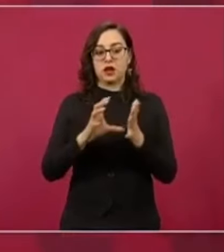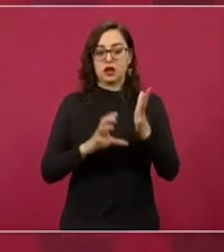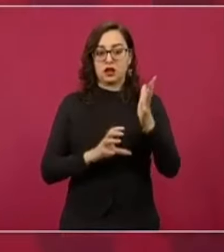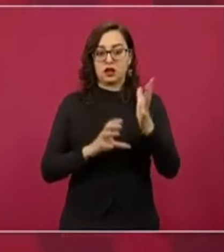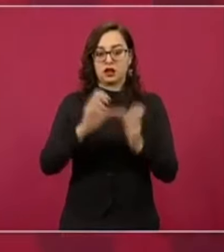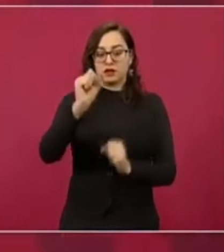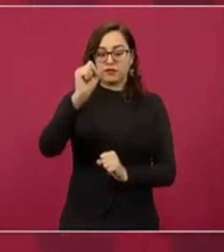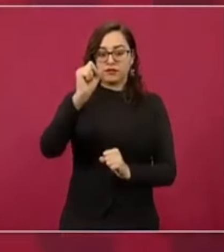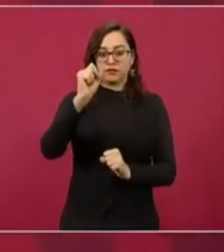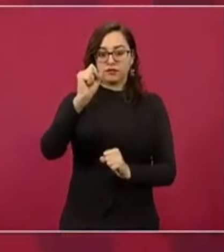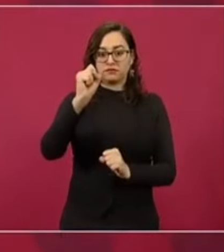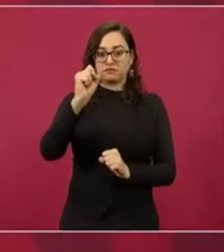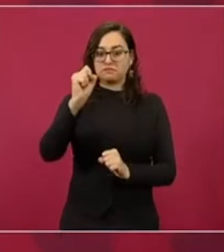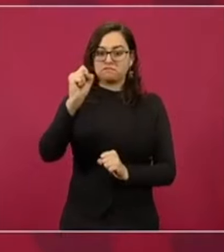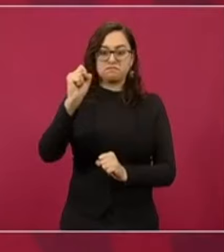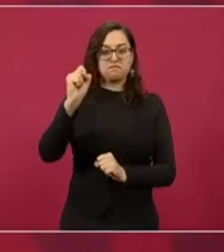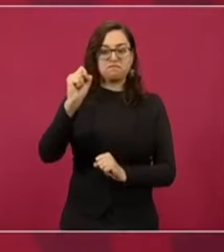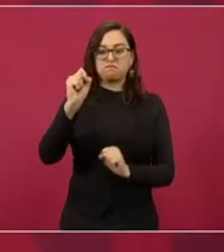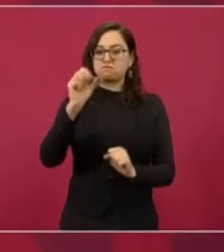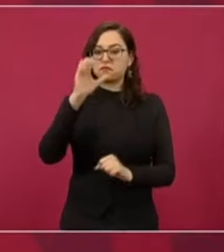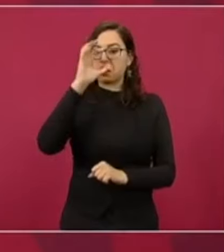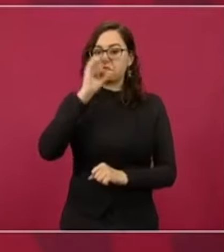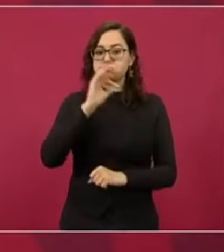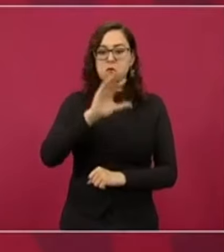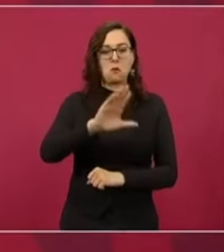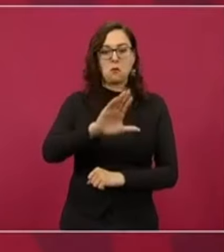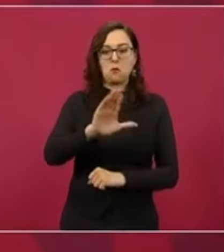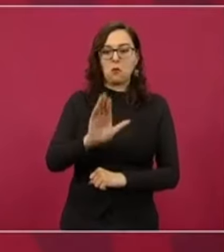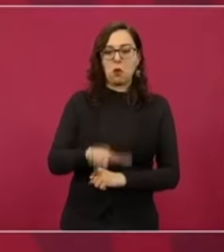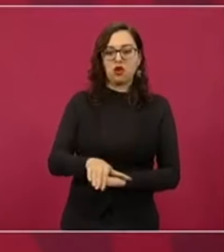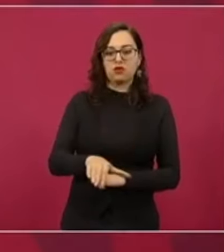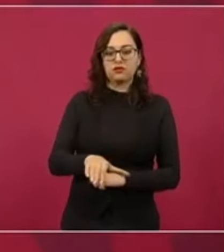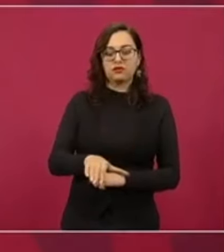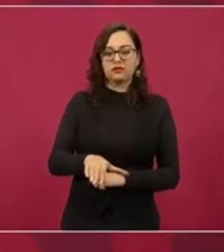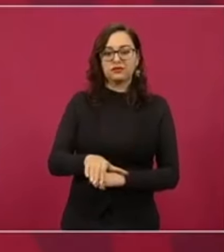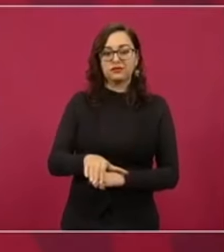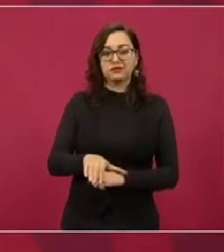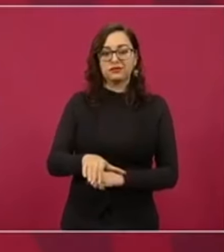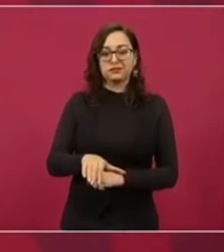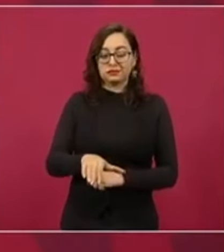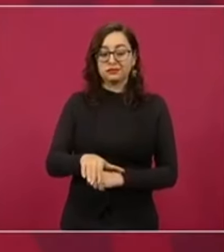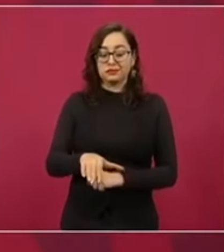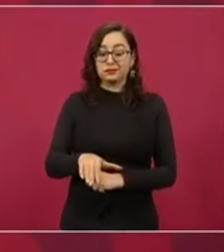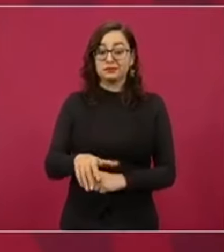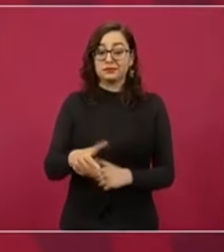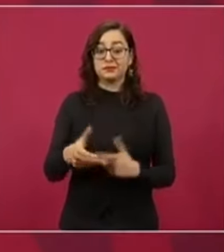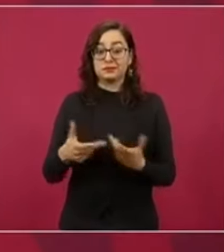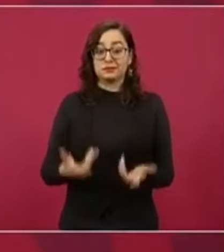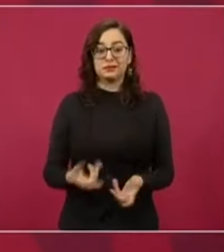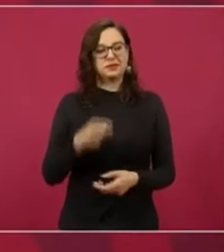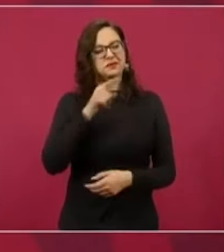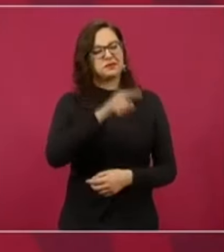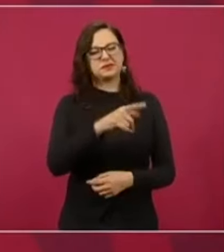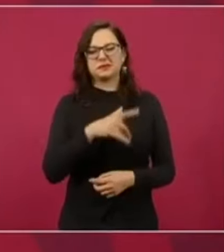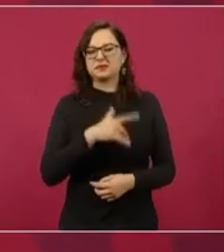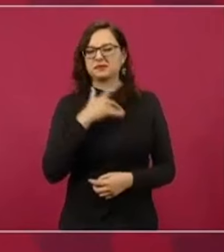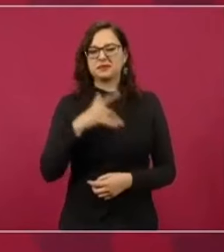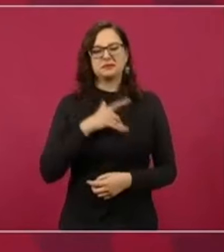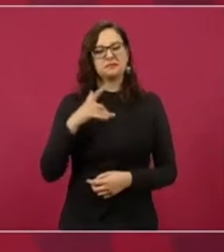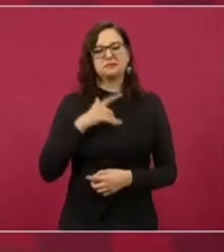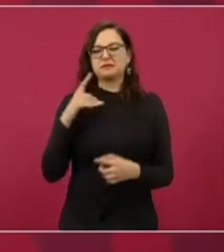ha muerto. Y a partir de ahí decidieron irse a Estados Unidos